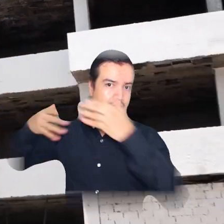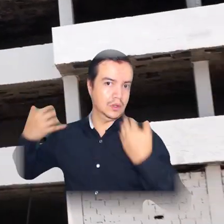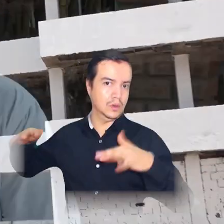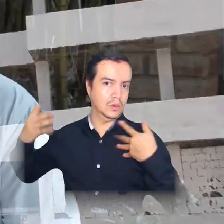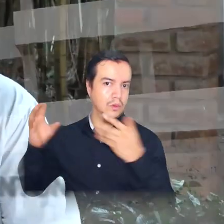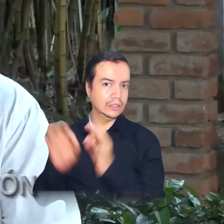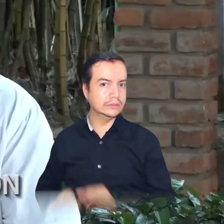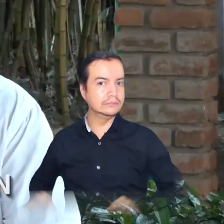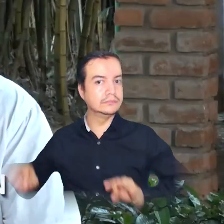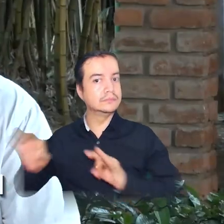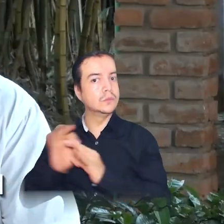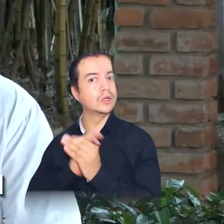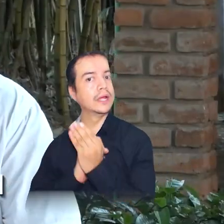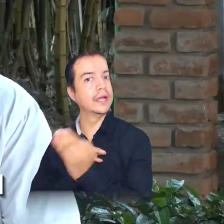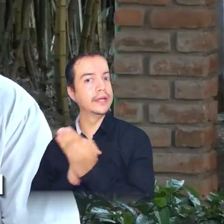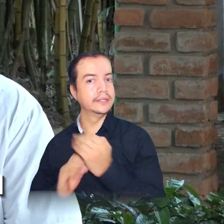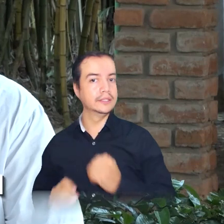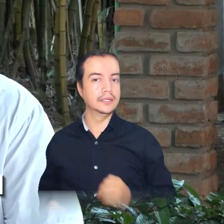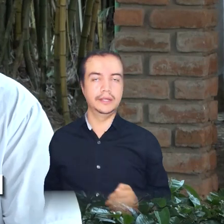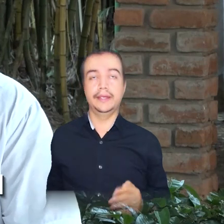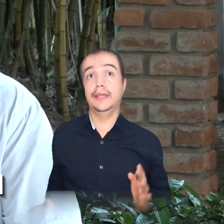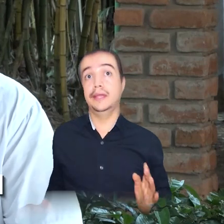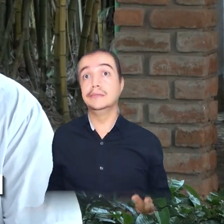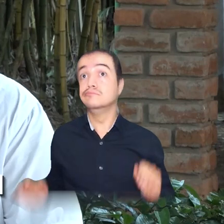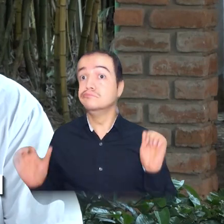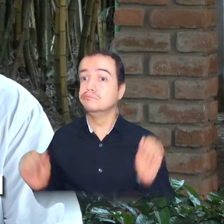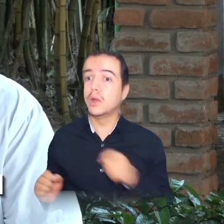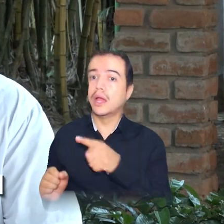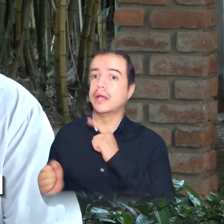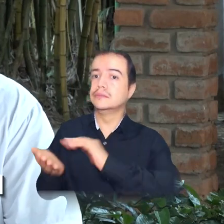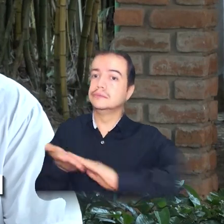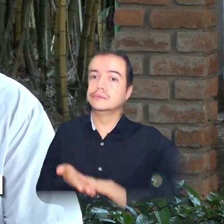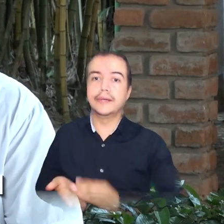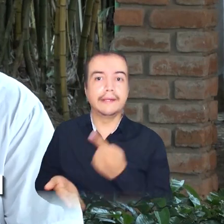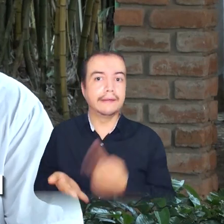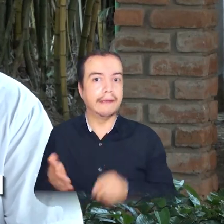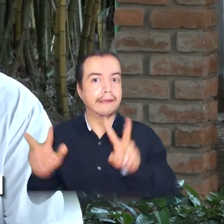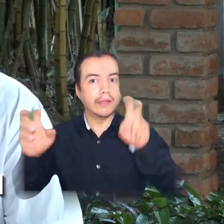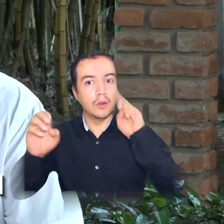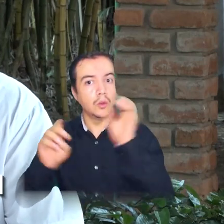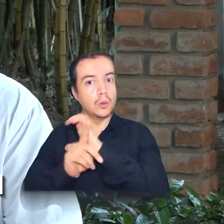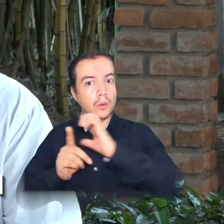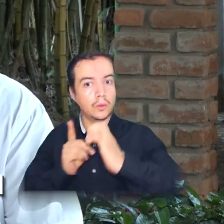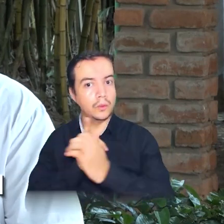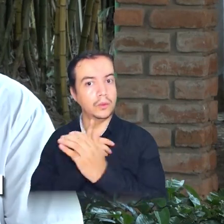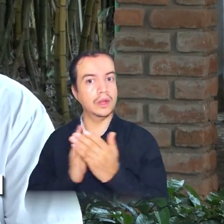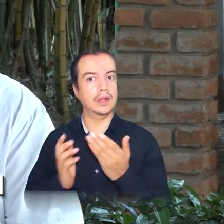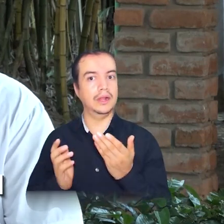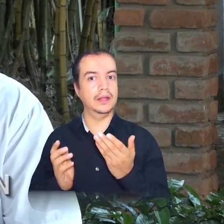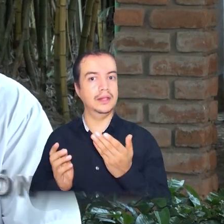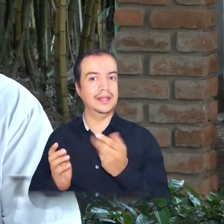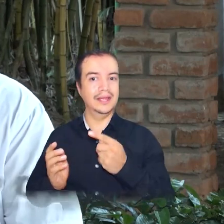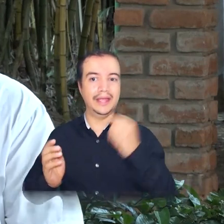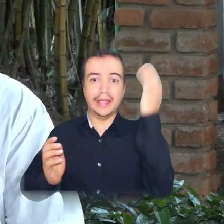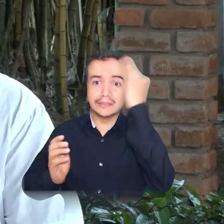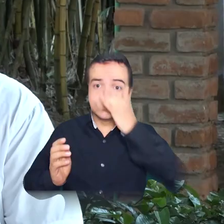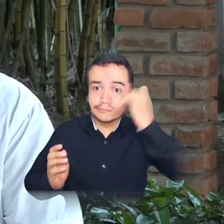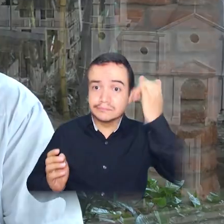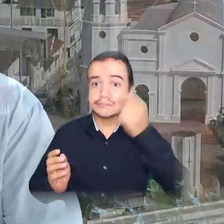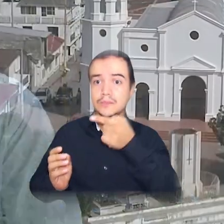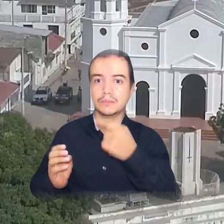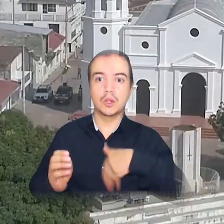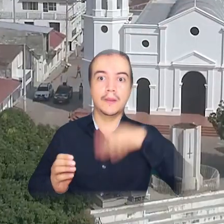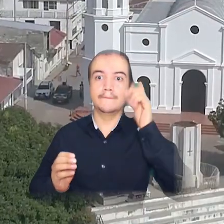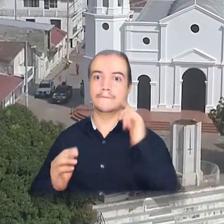un área bastante importante en donde se van a poder realizar diferentes aspectos a nivel cultural, a nivel